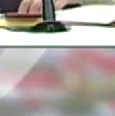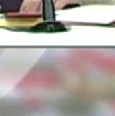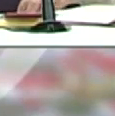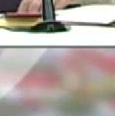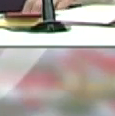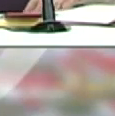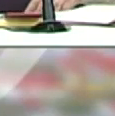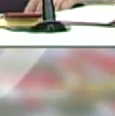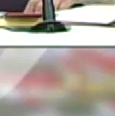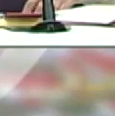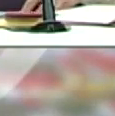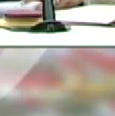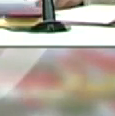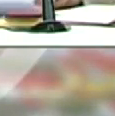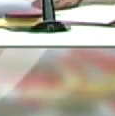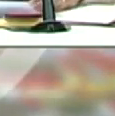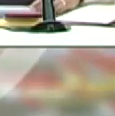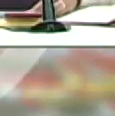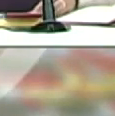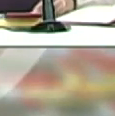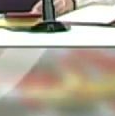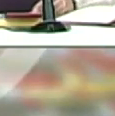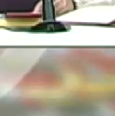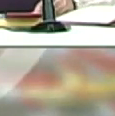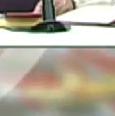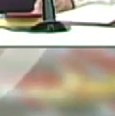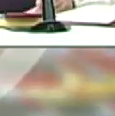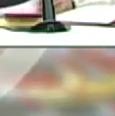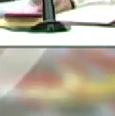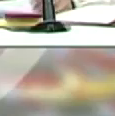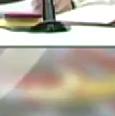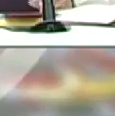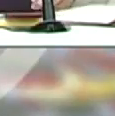Sí, buenas tardes. Buenas tardes.